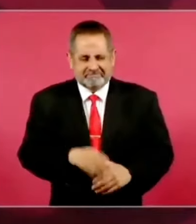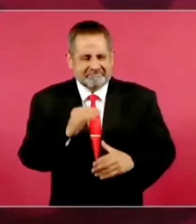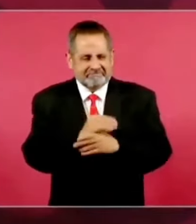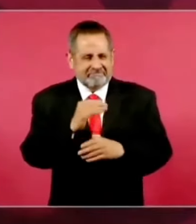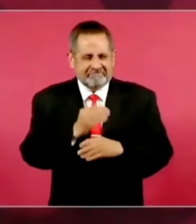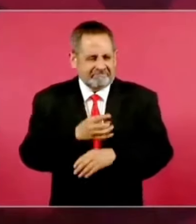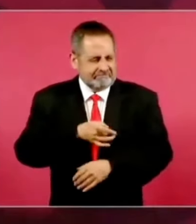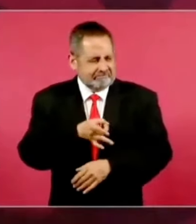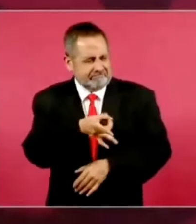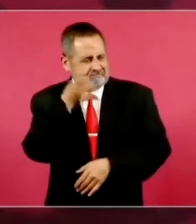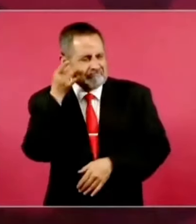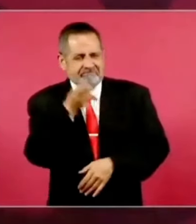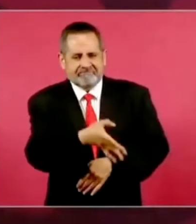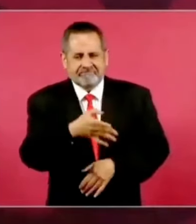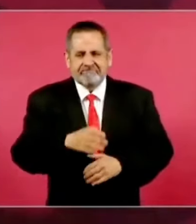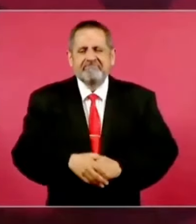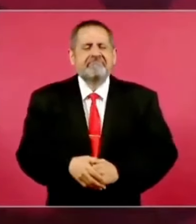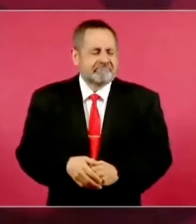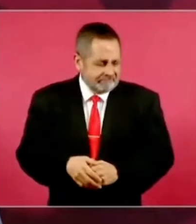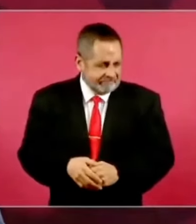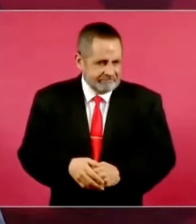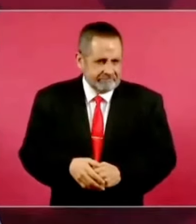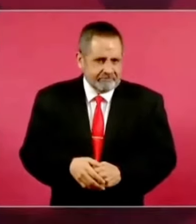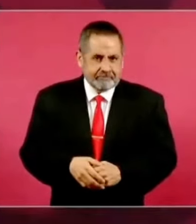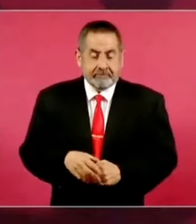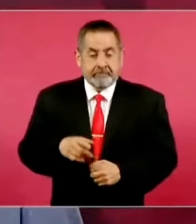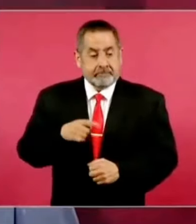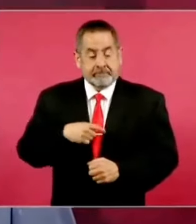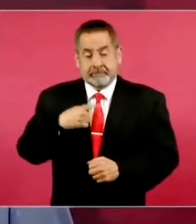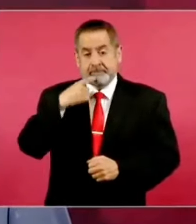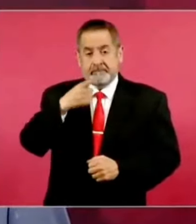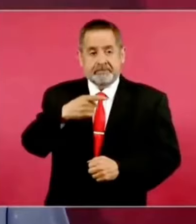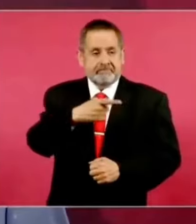y no es grosería.